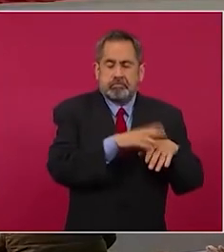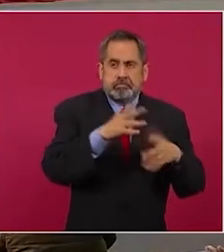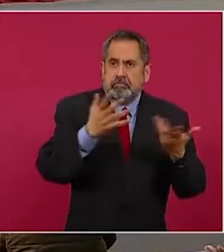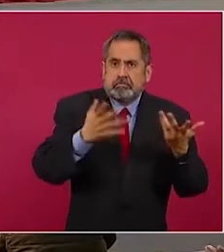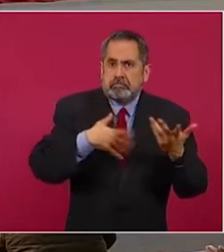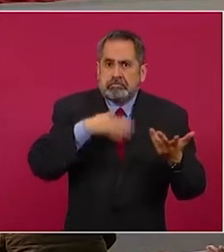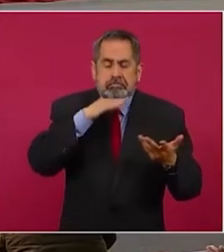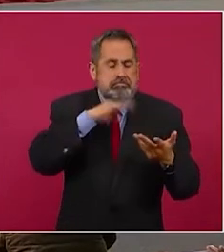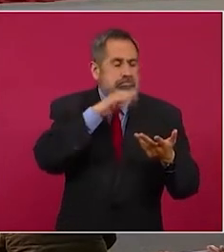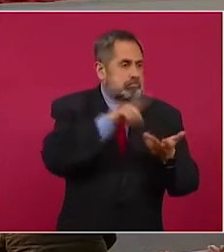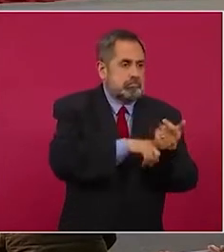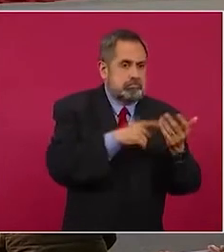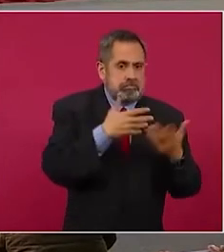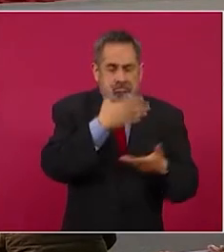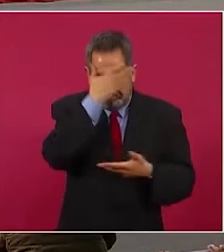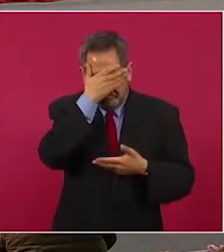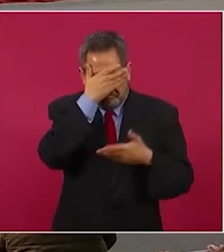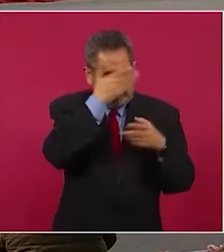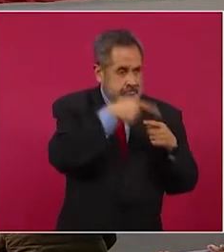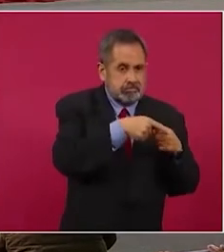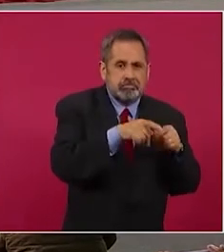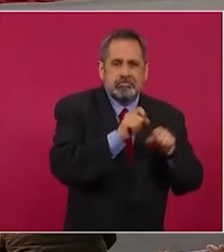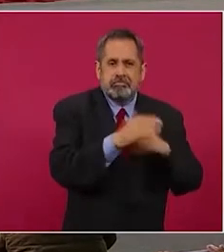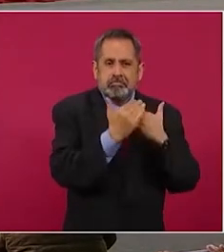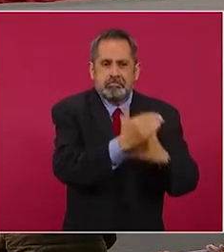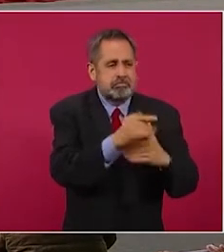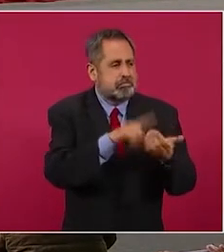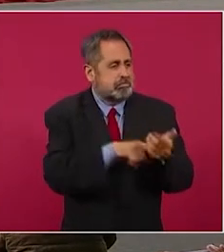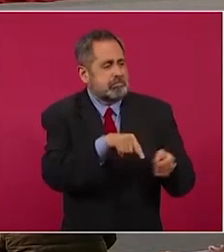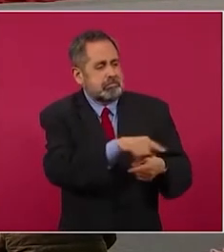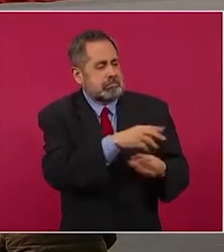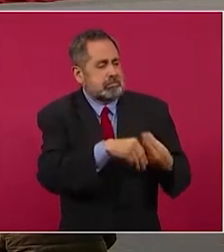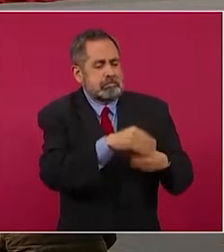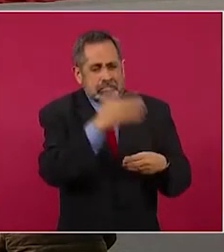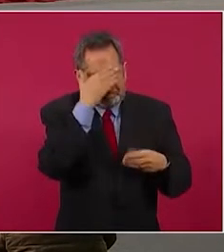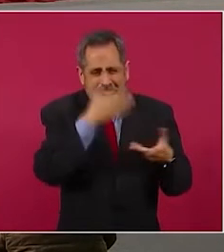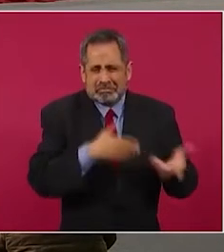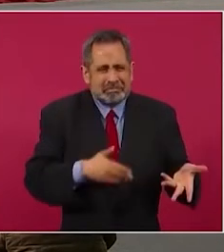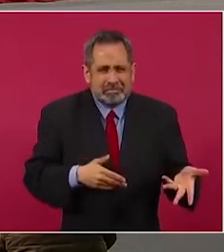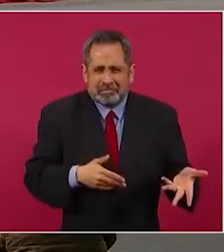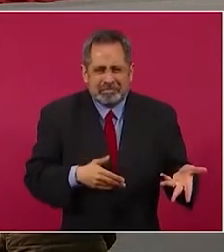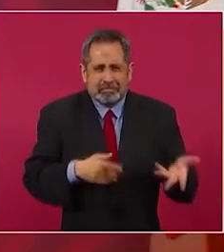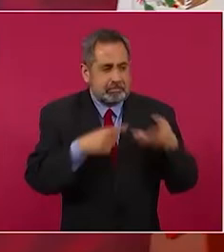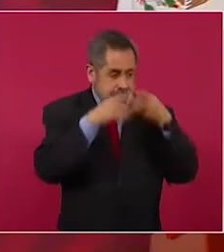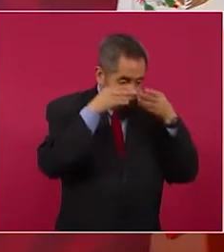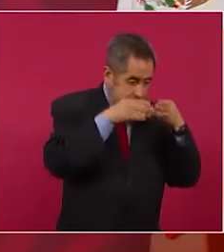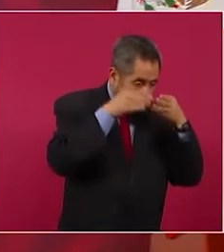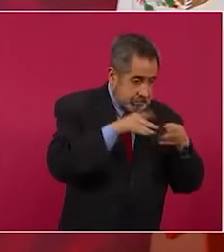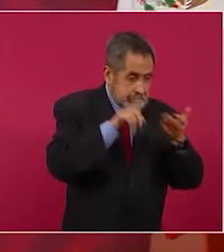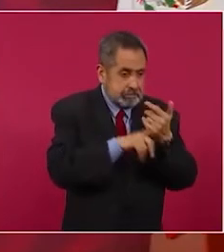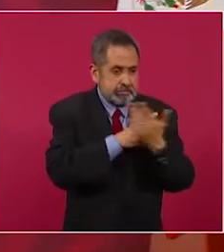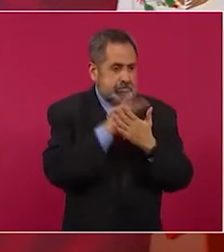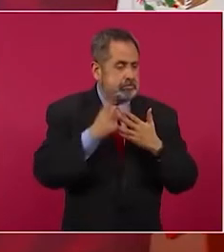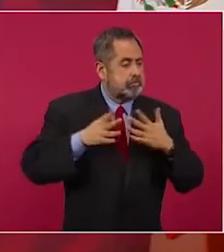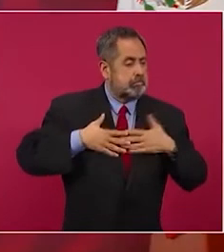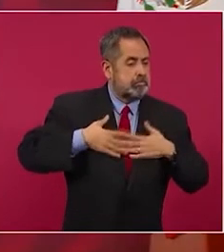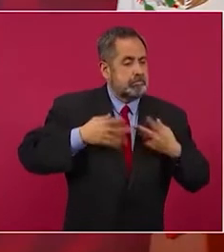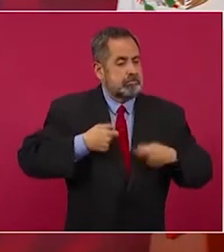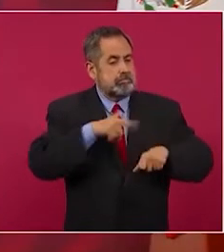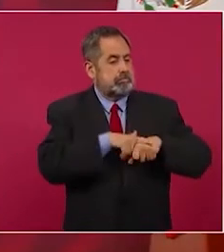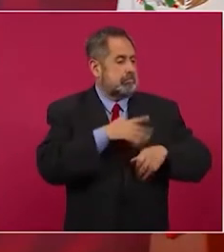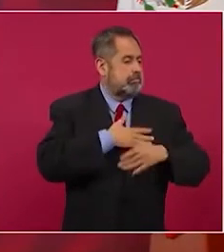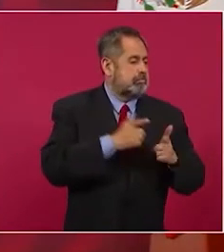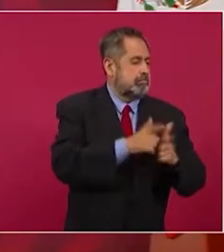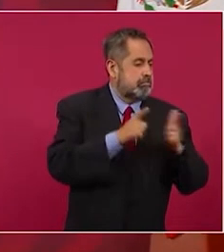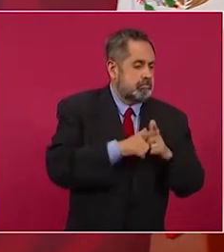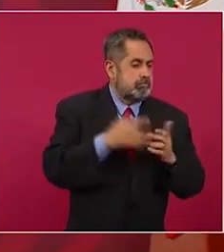o más allá, con sus mismas limitaciones y miserias, más ocupada en atender sus proyectos personales y de grupo